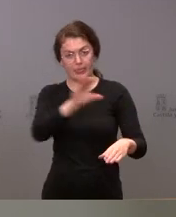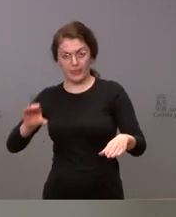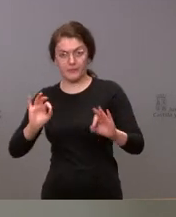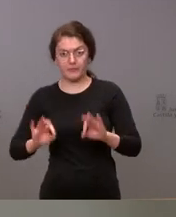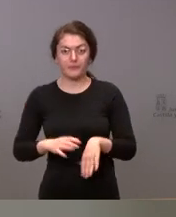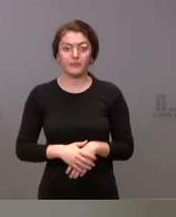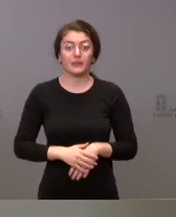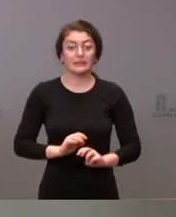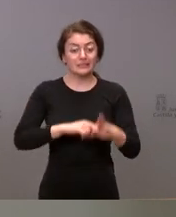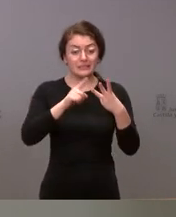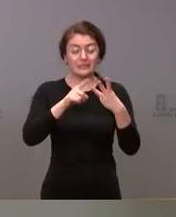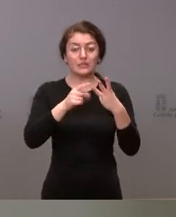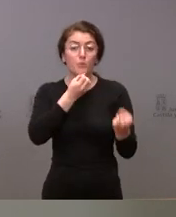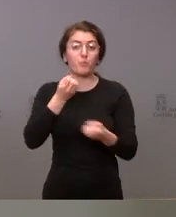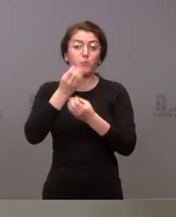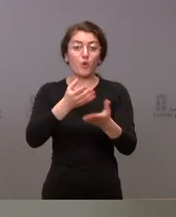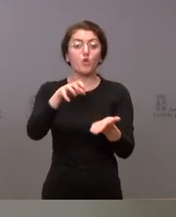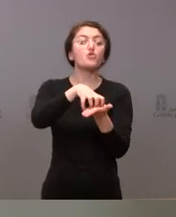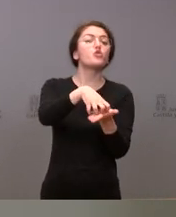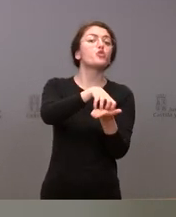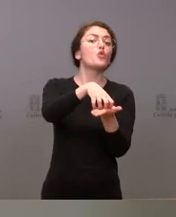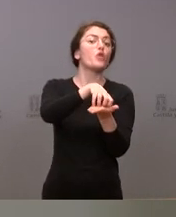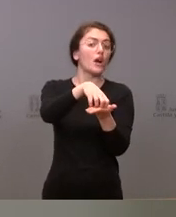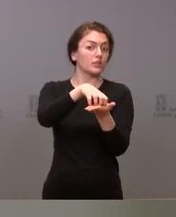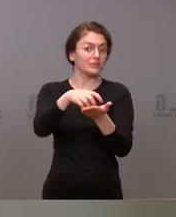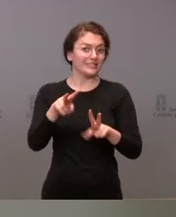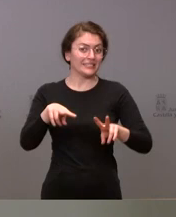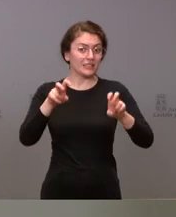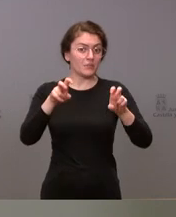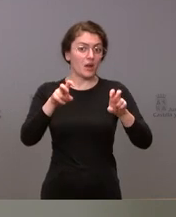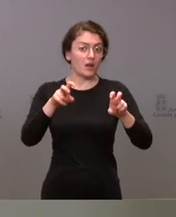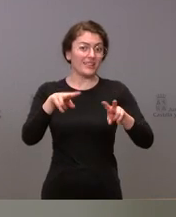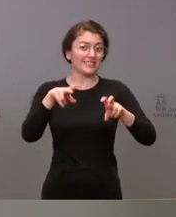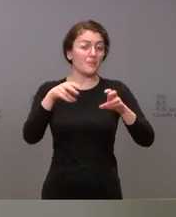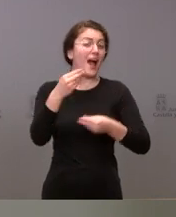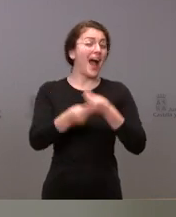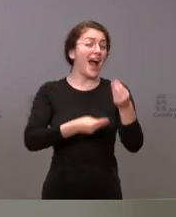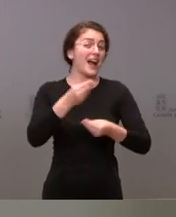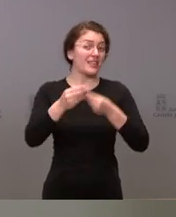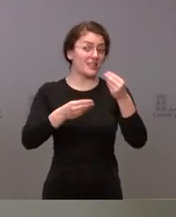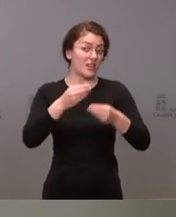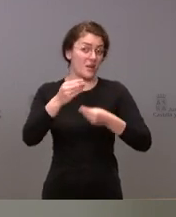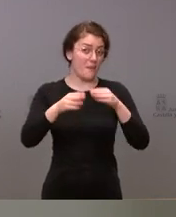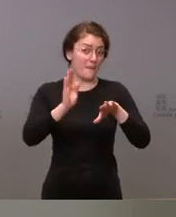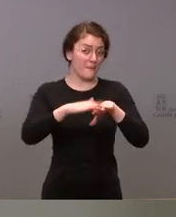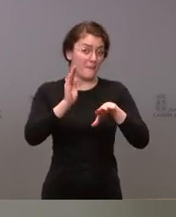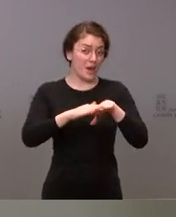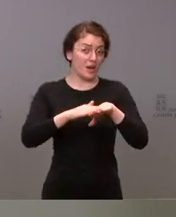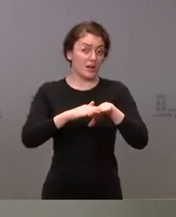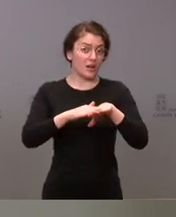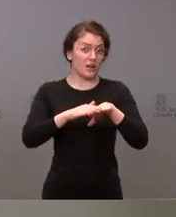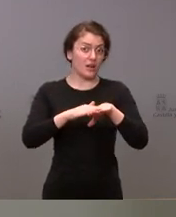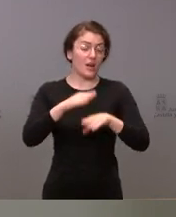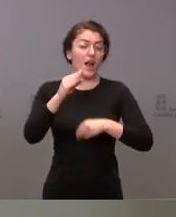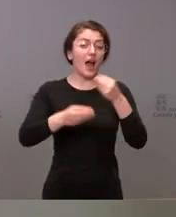les comunicamos nuestras dudas sobre la política de administración de indicaciones de los antivirales y los